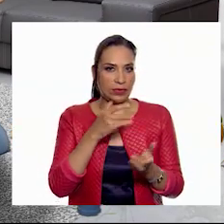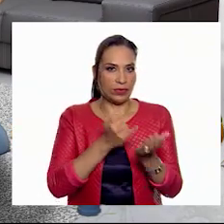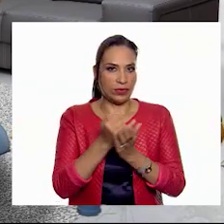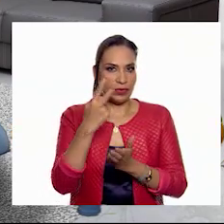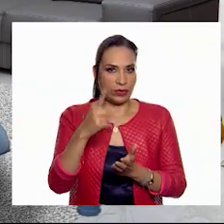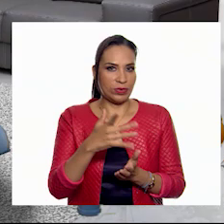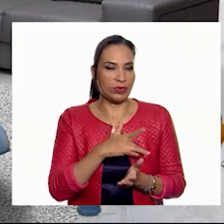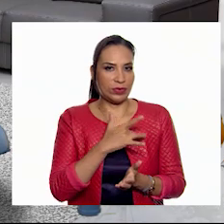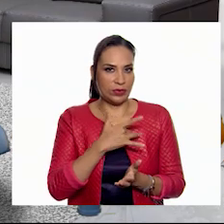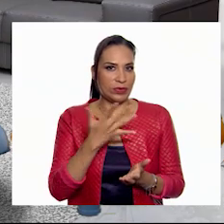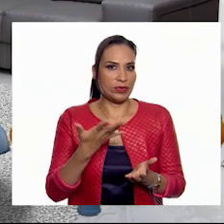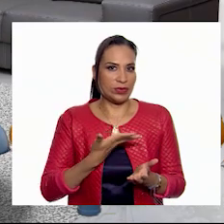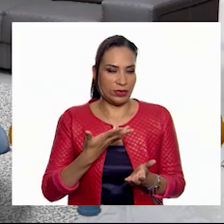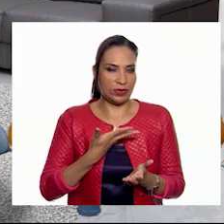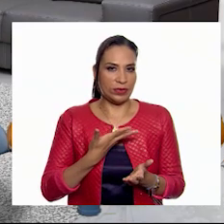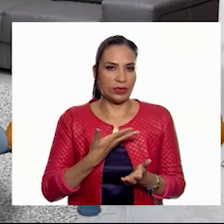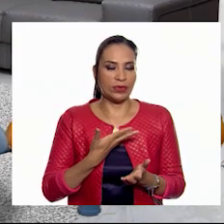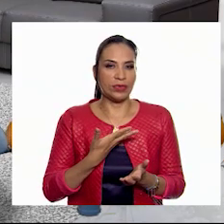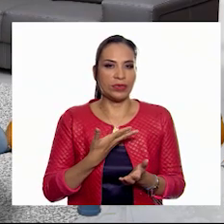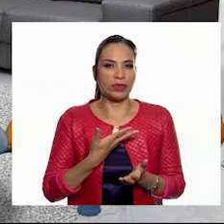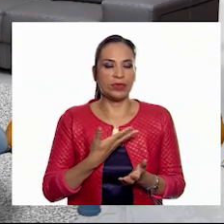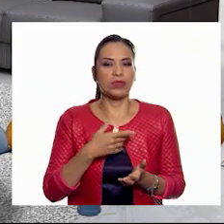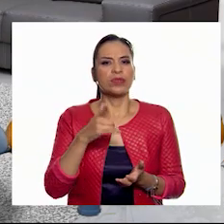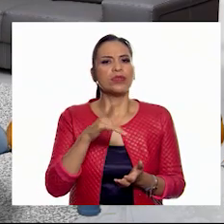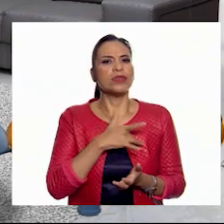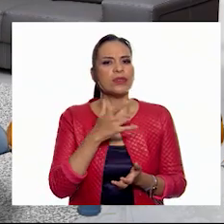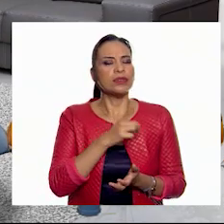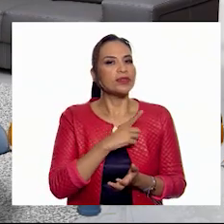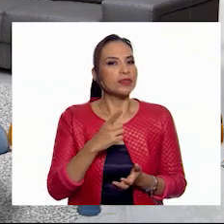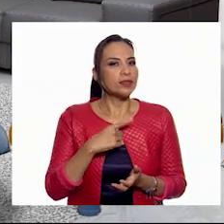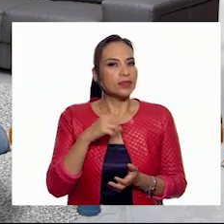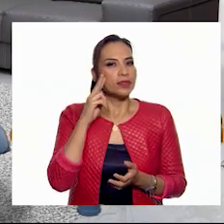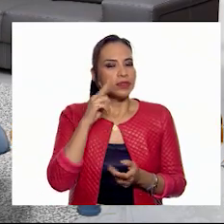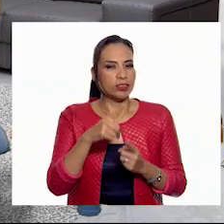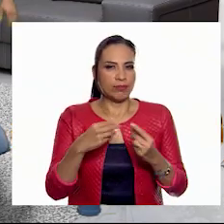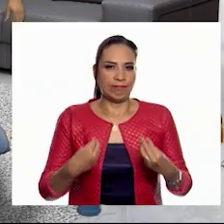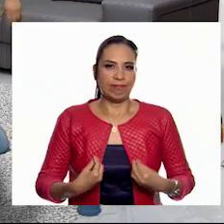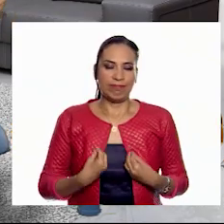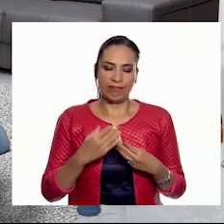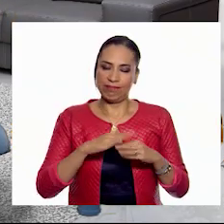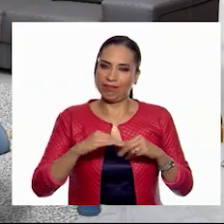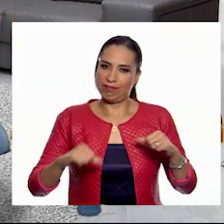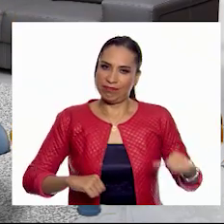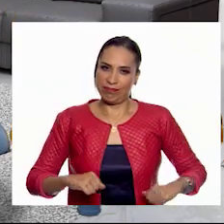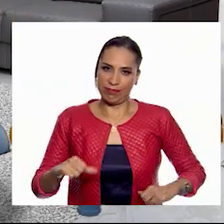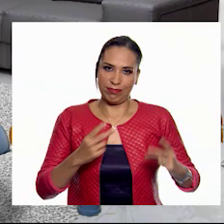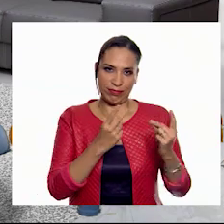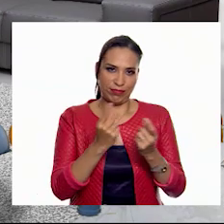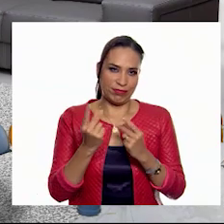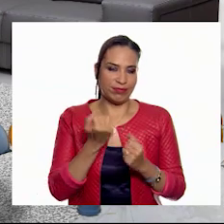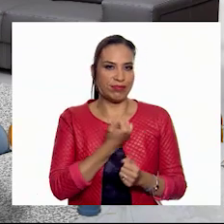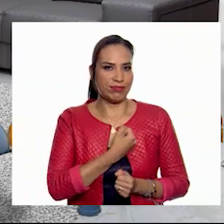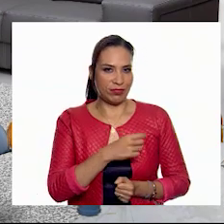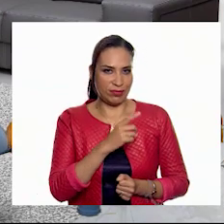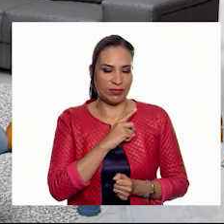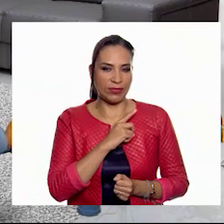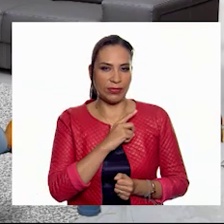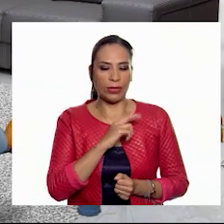que tomas y sobre todo, ten presente que debemos asumir una vida más activa y saludable.